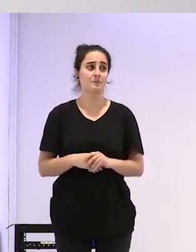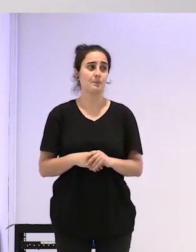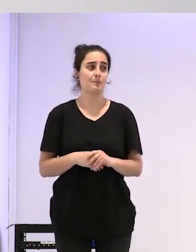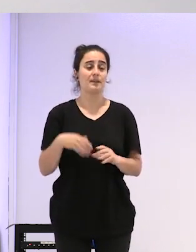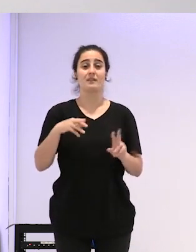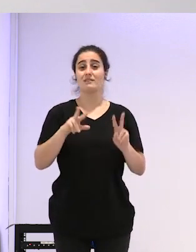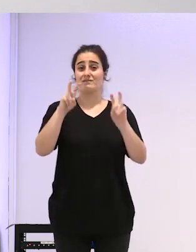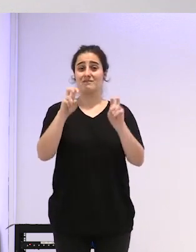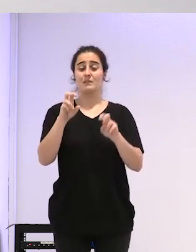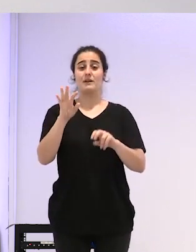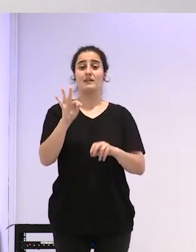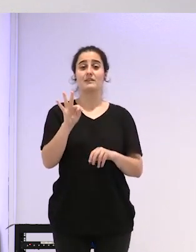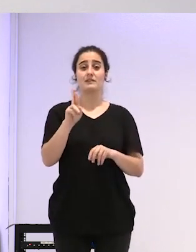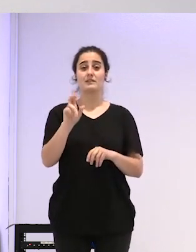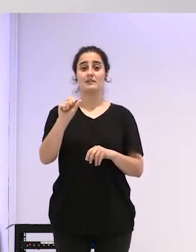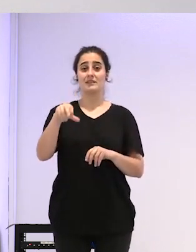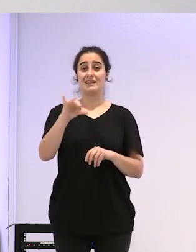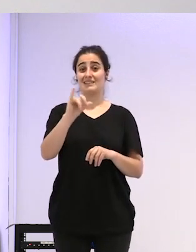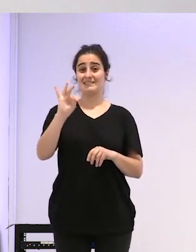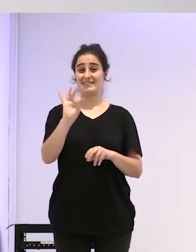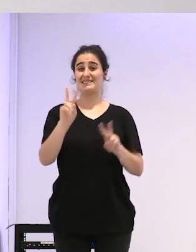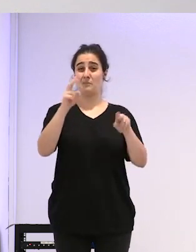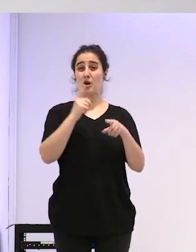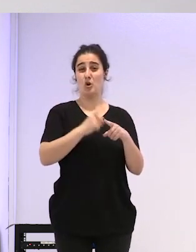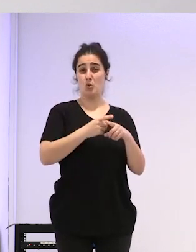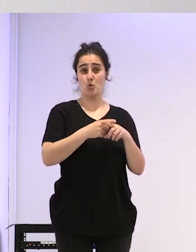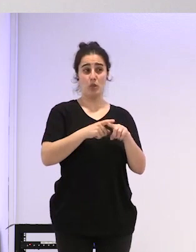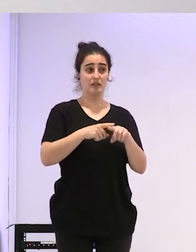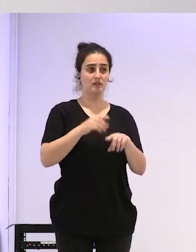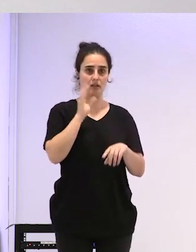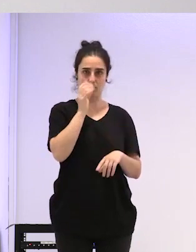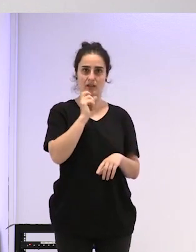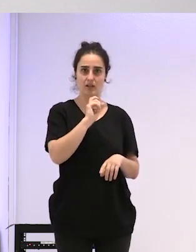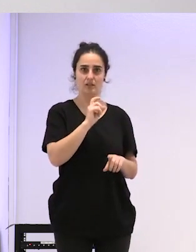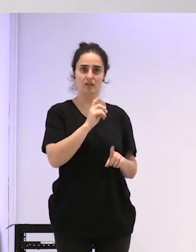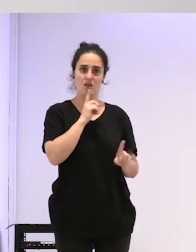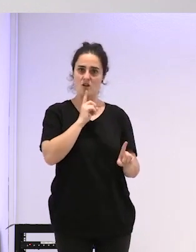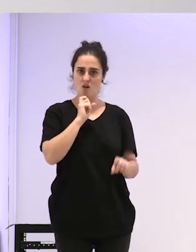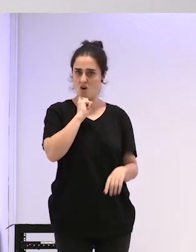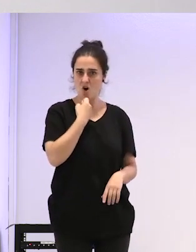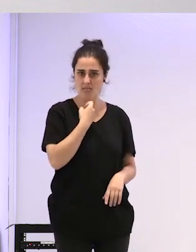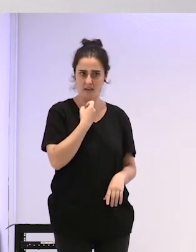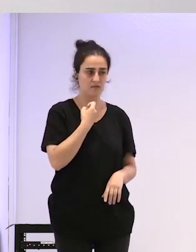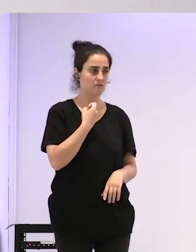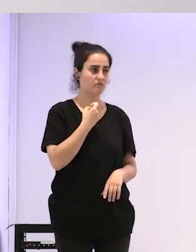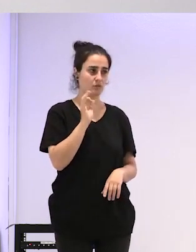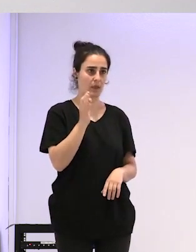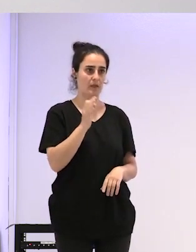transit digo respecto a cruces te odia nosotros odiamos cruces también pero